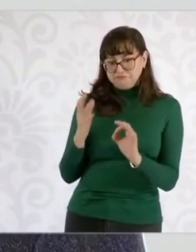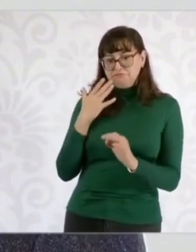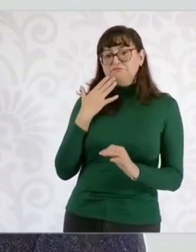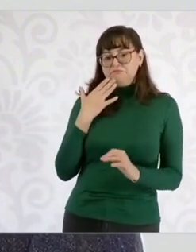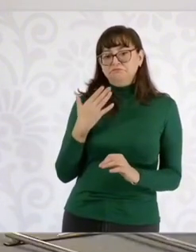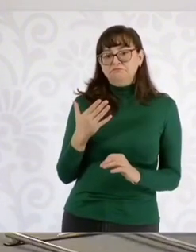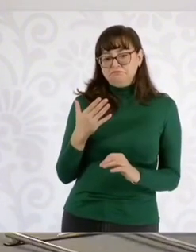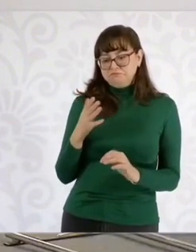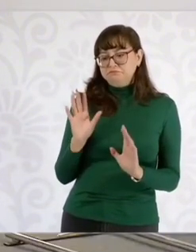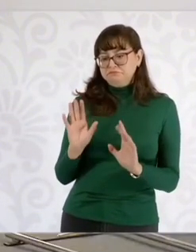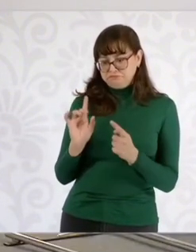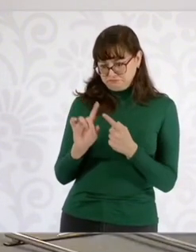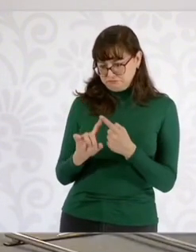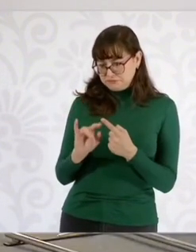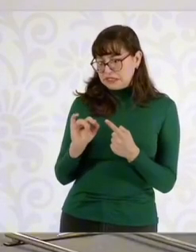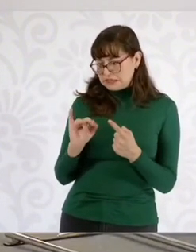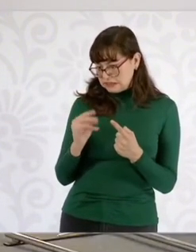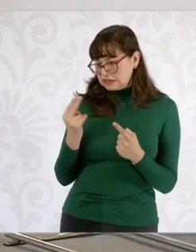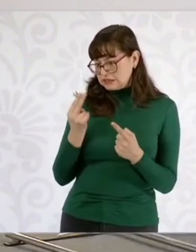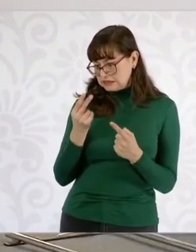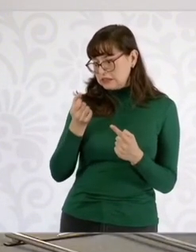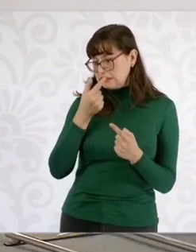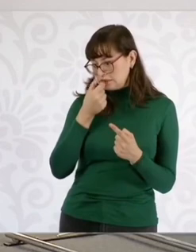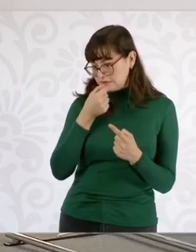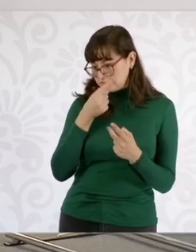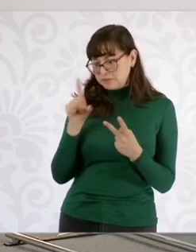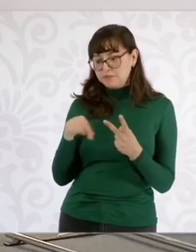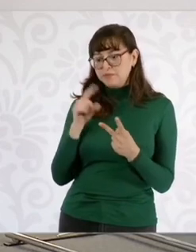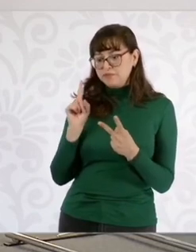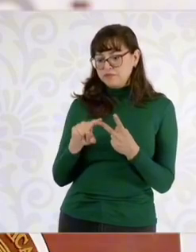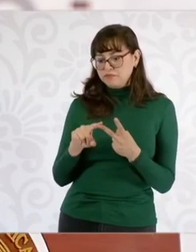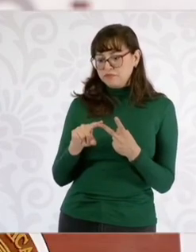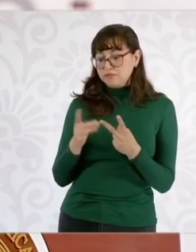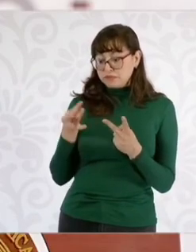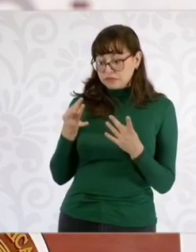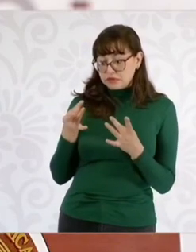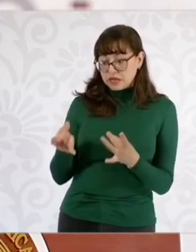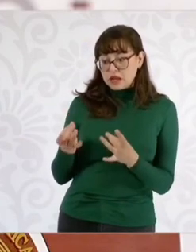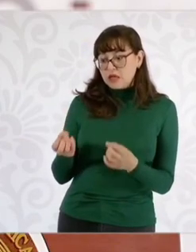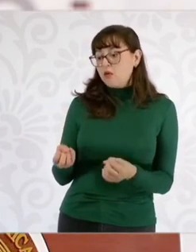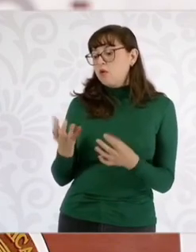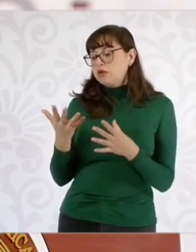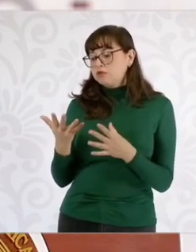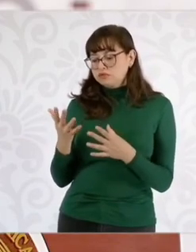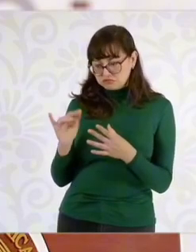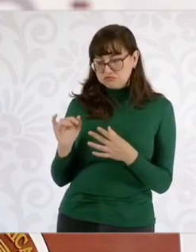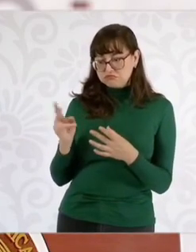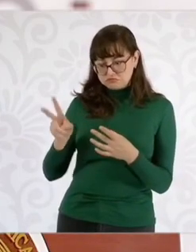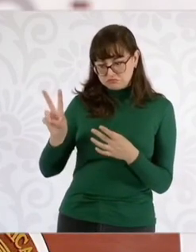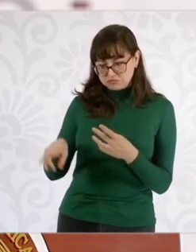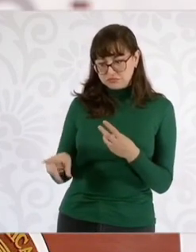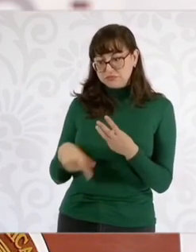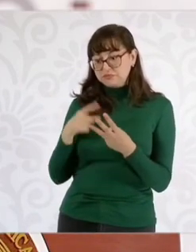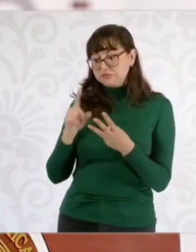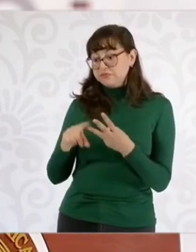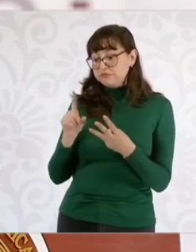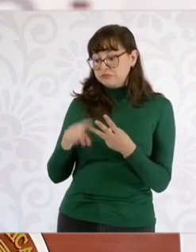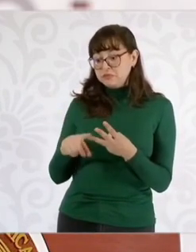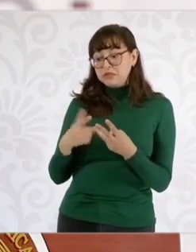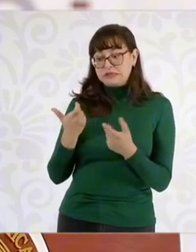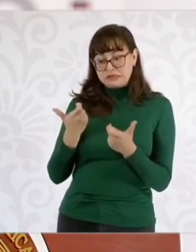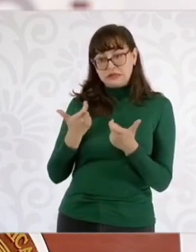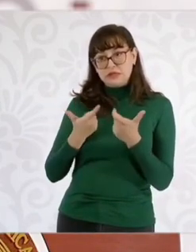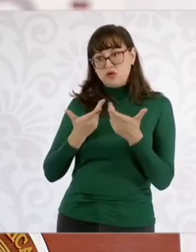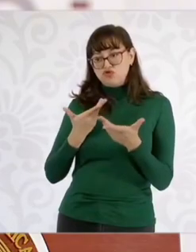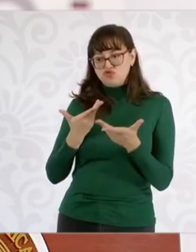sentidos, en relevancia terapéutica, en calidad y cantidad y también en posibilidades de negociación de